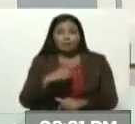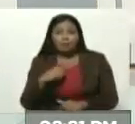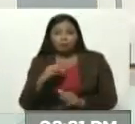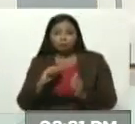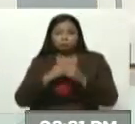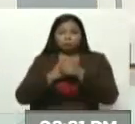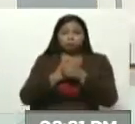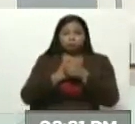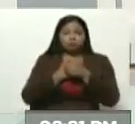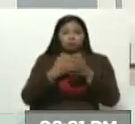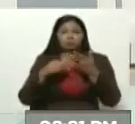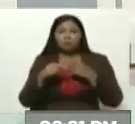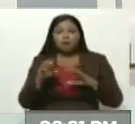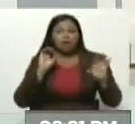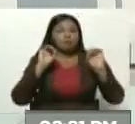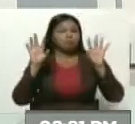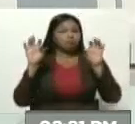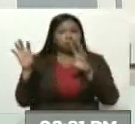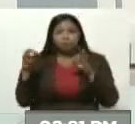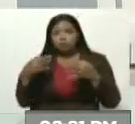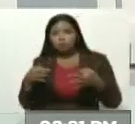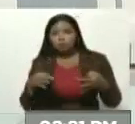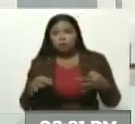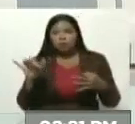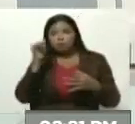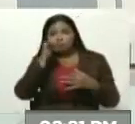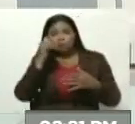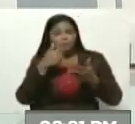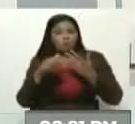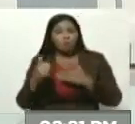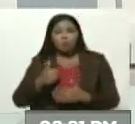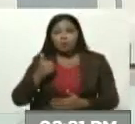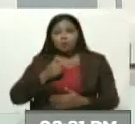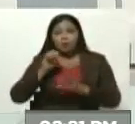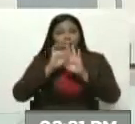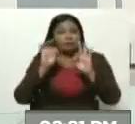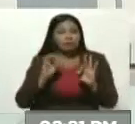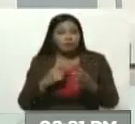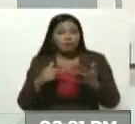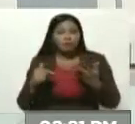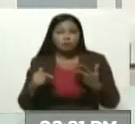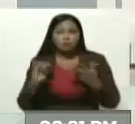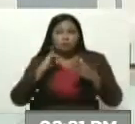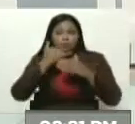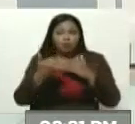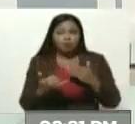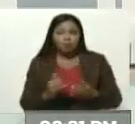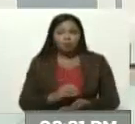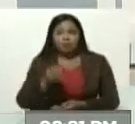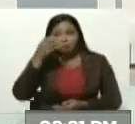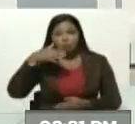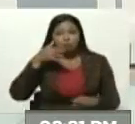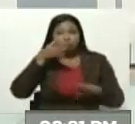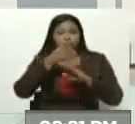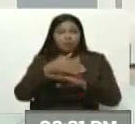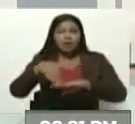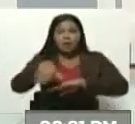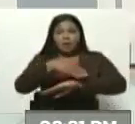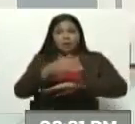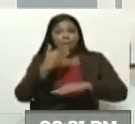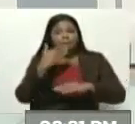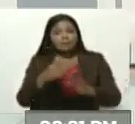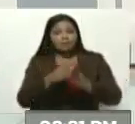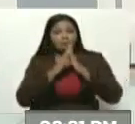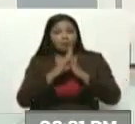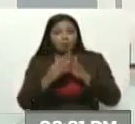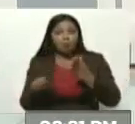series cómicas, transmitían comiquitas, transmitían cualquier tipo de programación, el pueblo salía a las calles a exigir